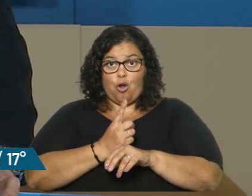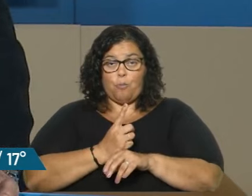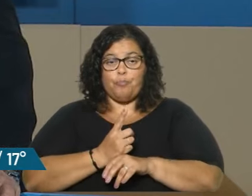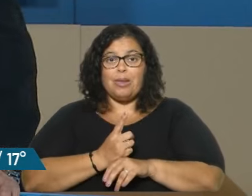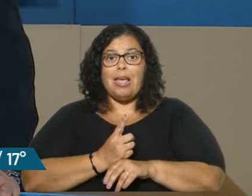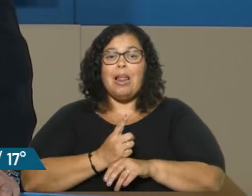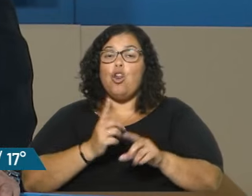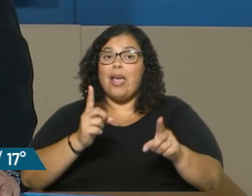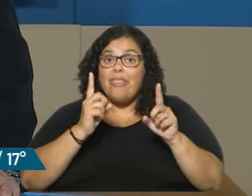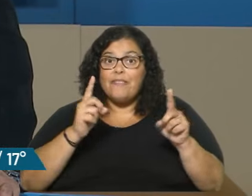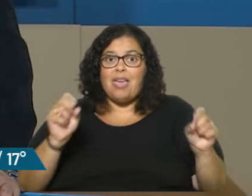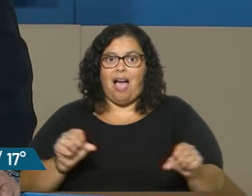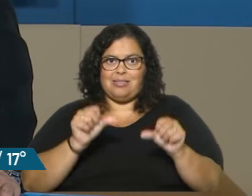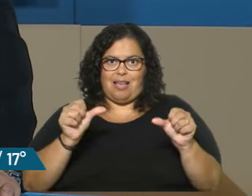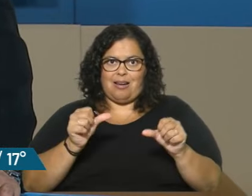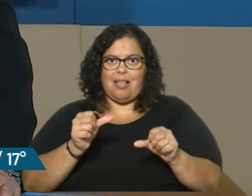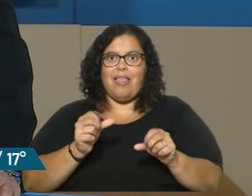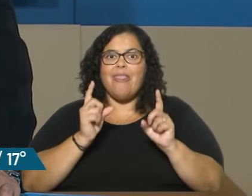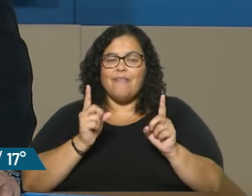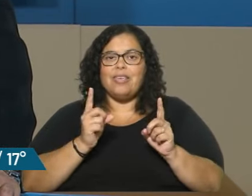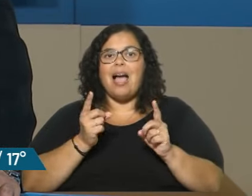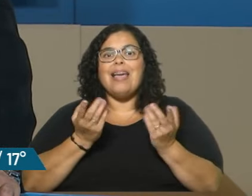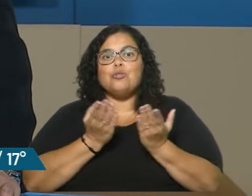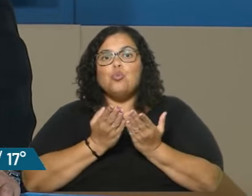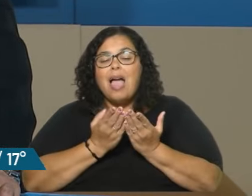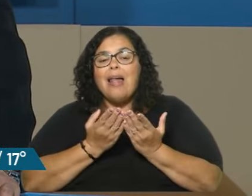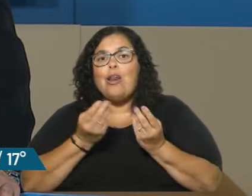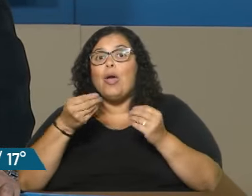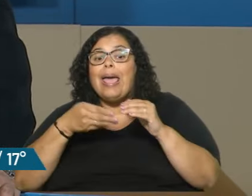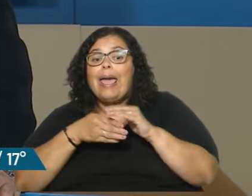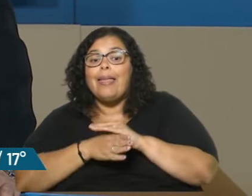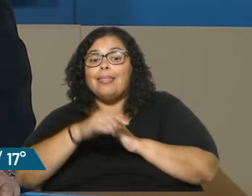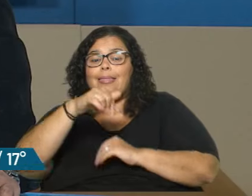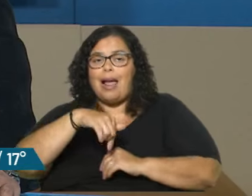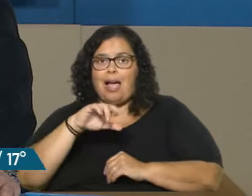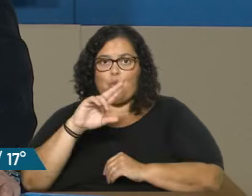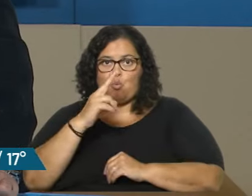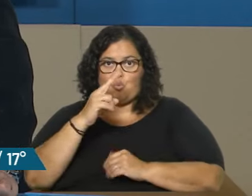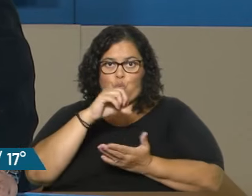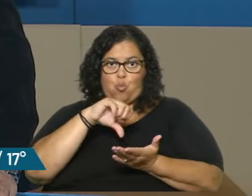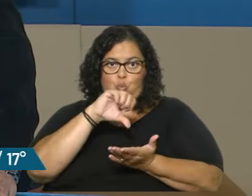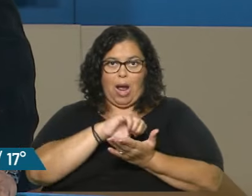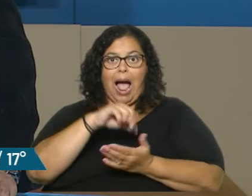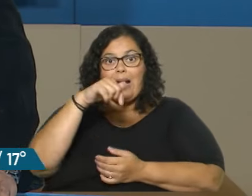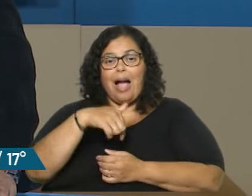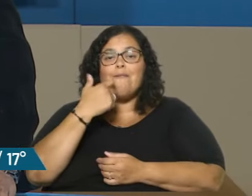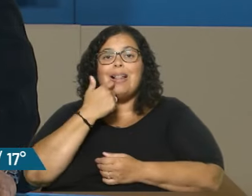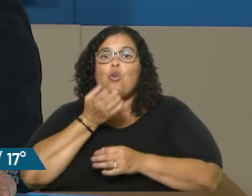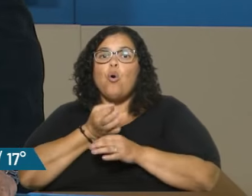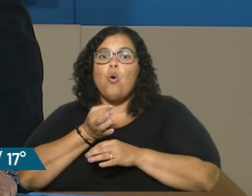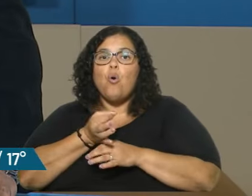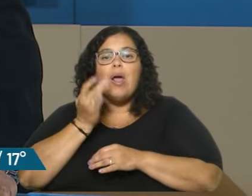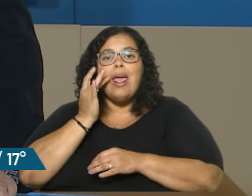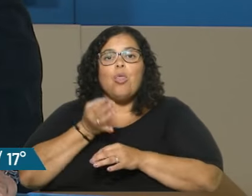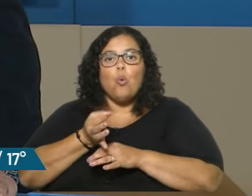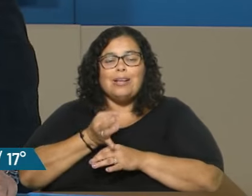es estudiar lo que ingresa al país. Estudiar. Acá faltó educación, faltó